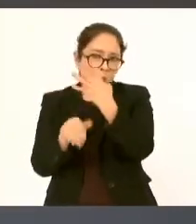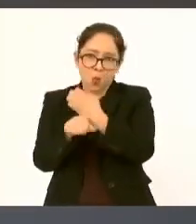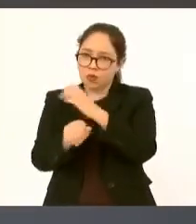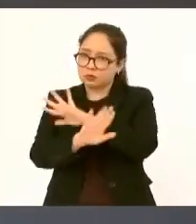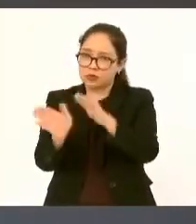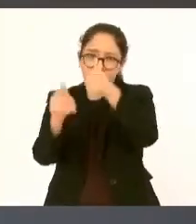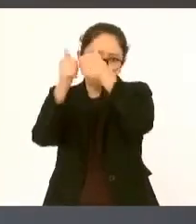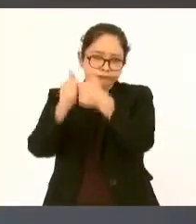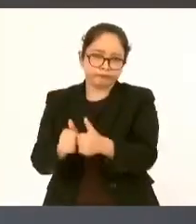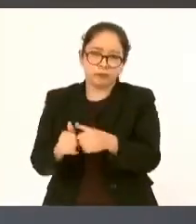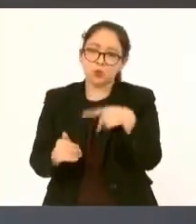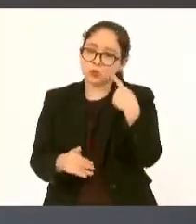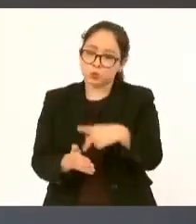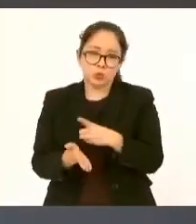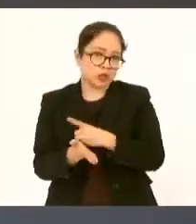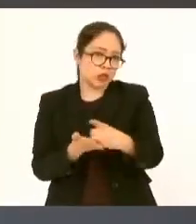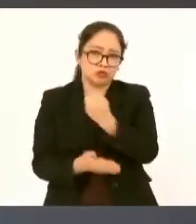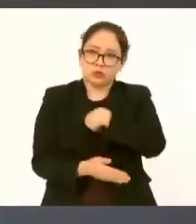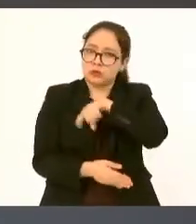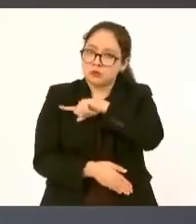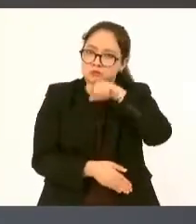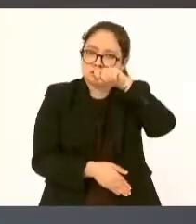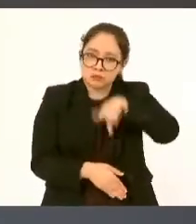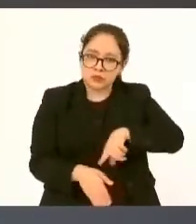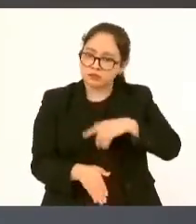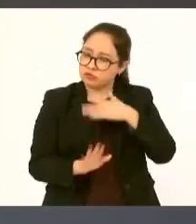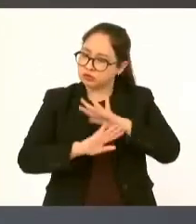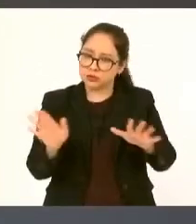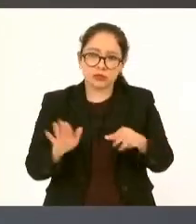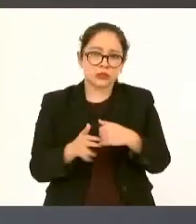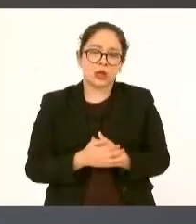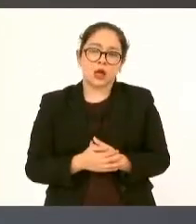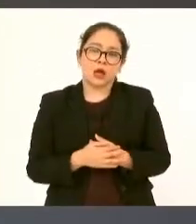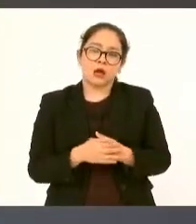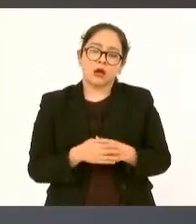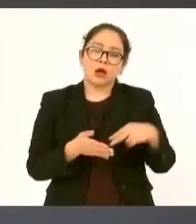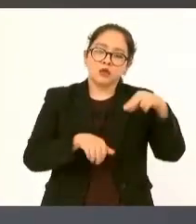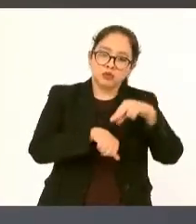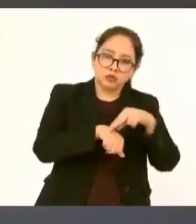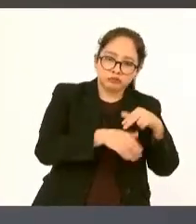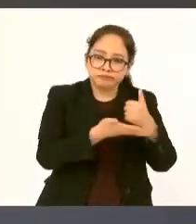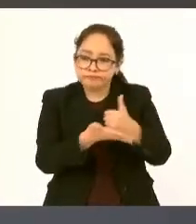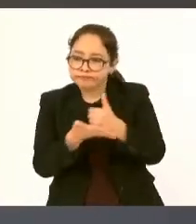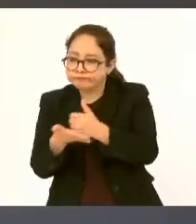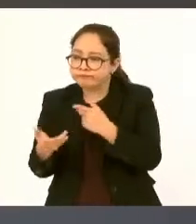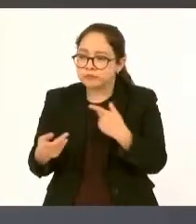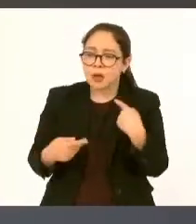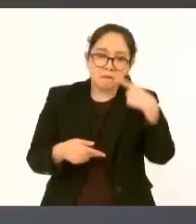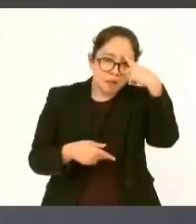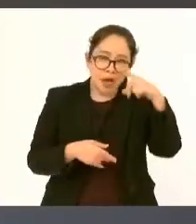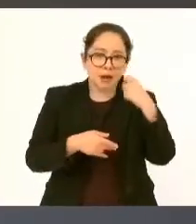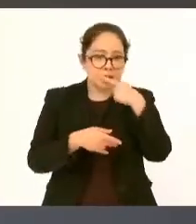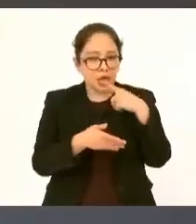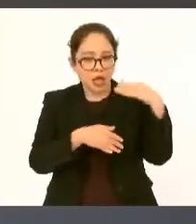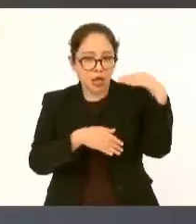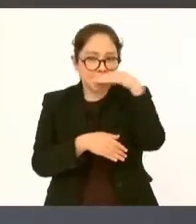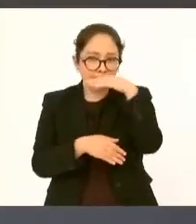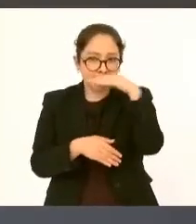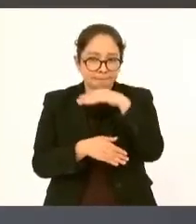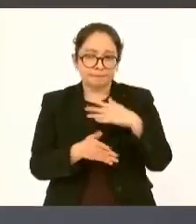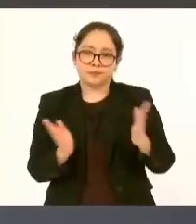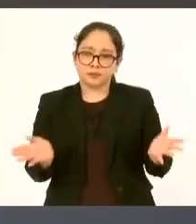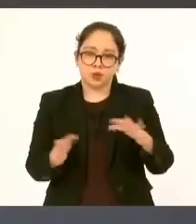establecido el derecho a la salud atención médica y medicamentos gratuitos y lo más